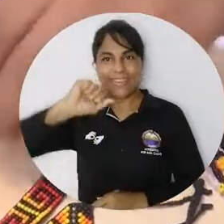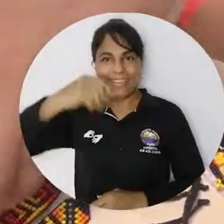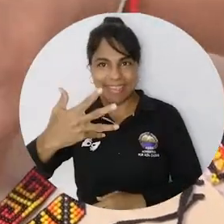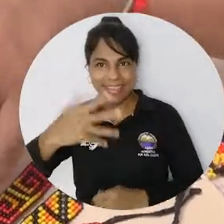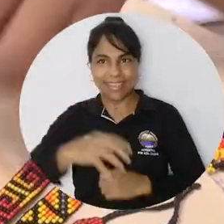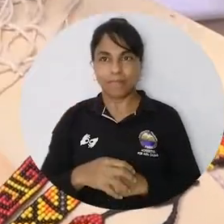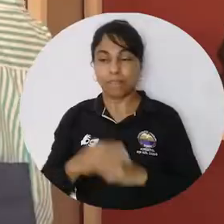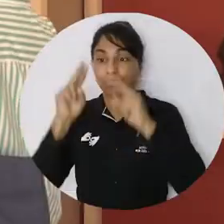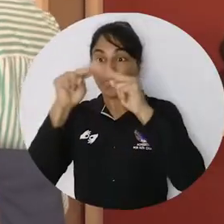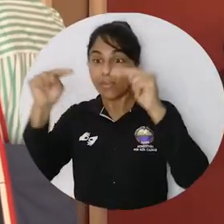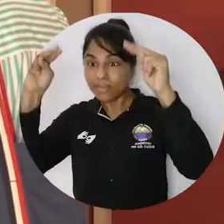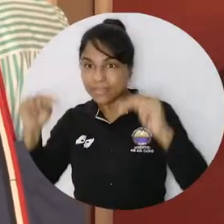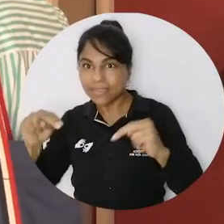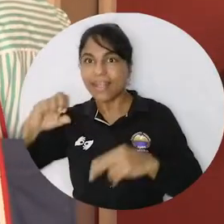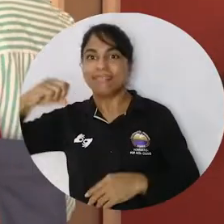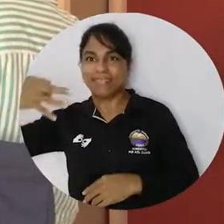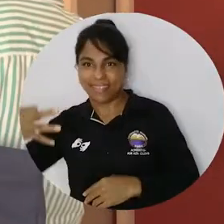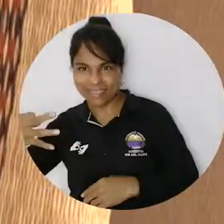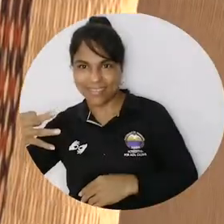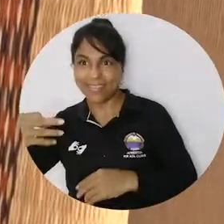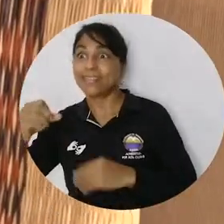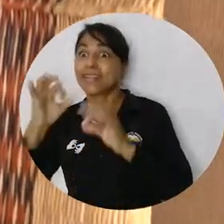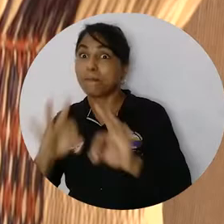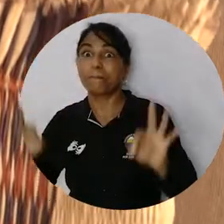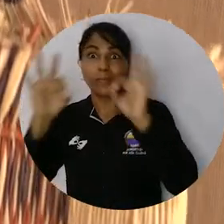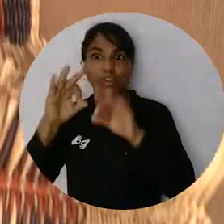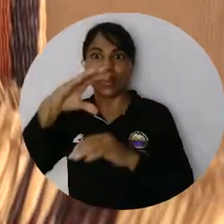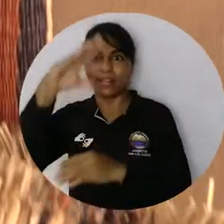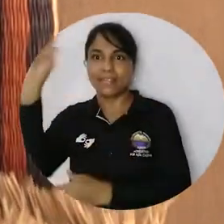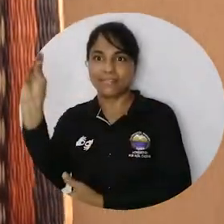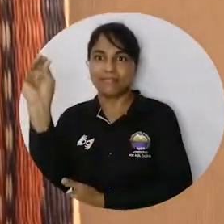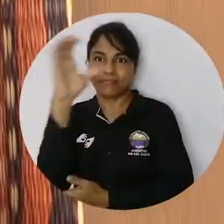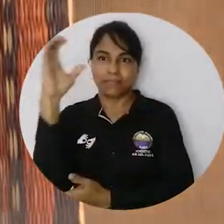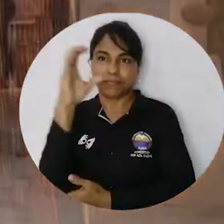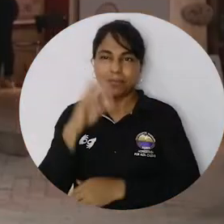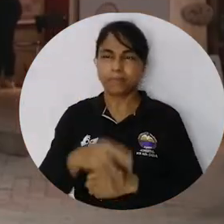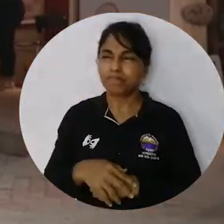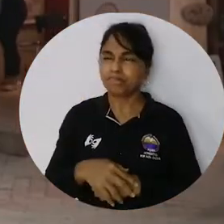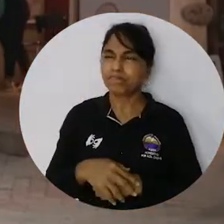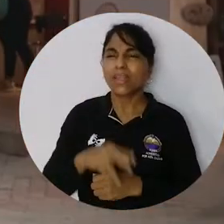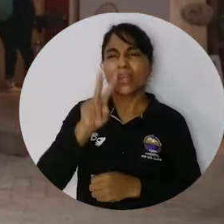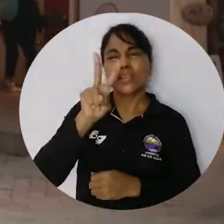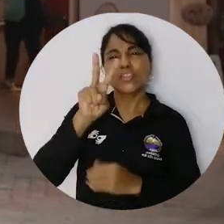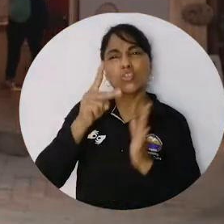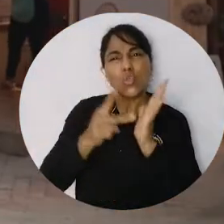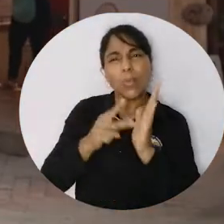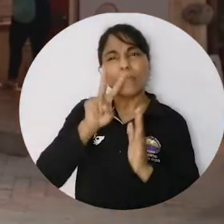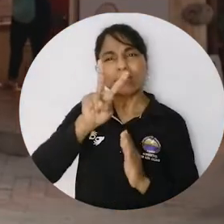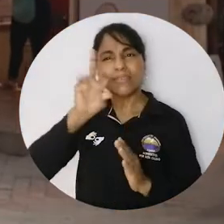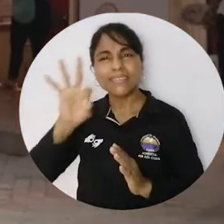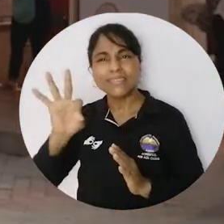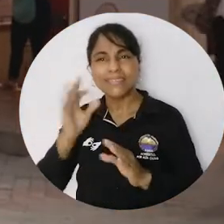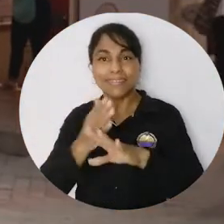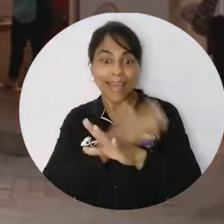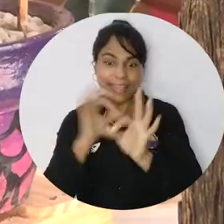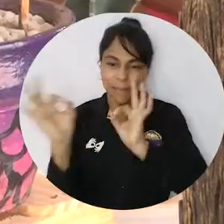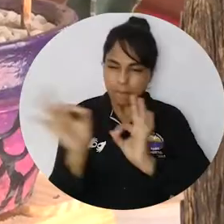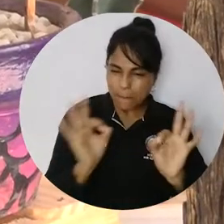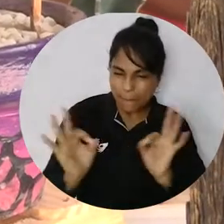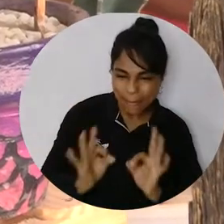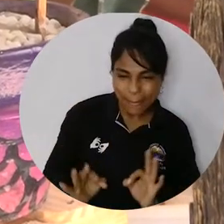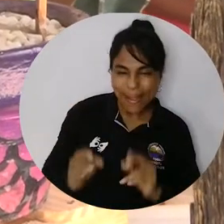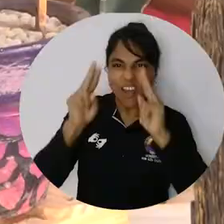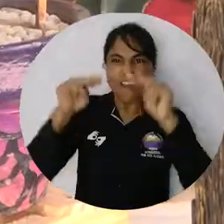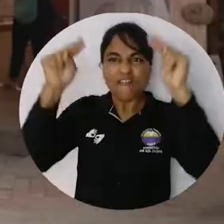versión del encuentro artesanal más importante del Caribe colombiano. Para el 2023 proyectamos una gran feria artesanal